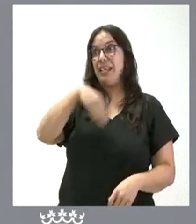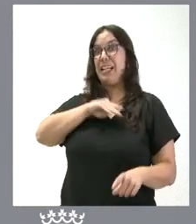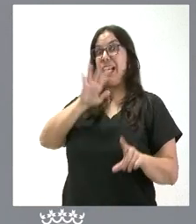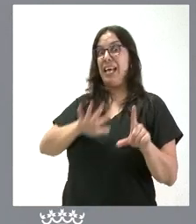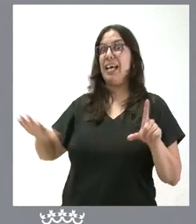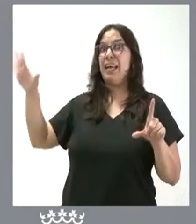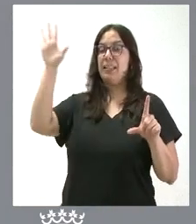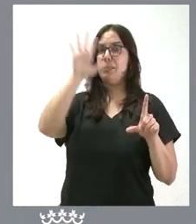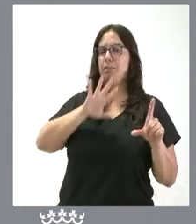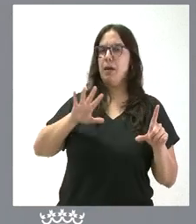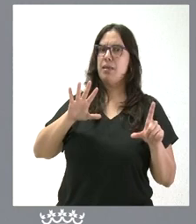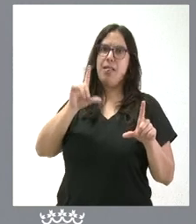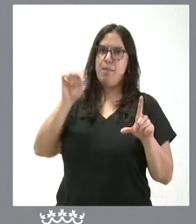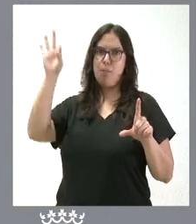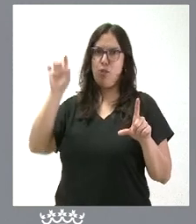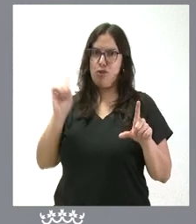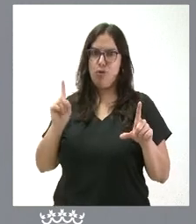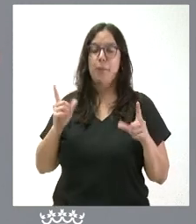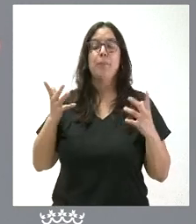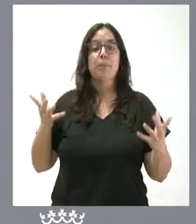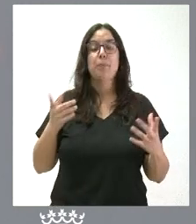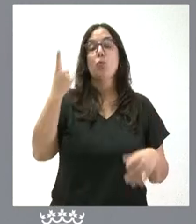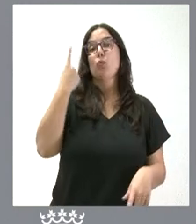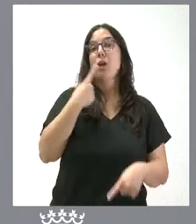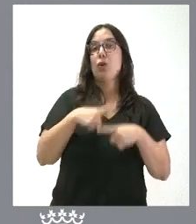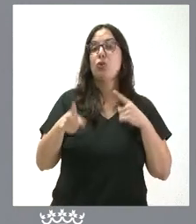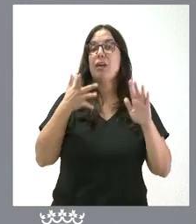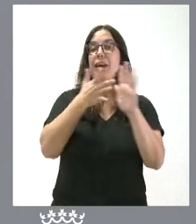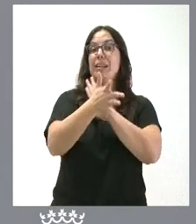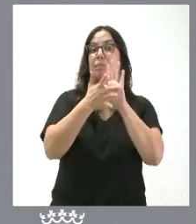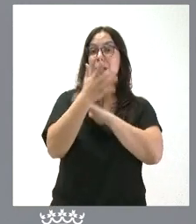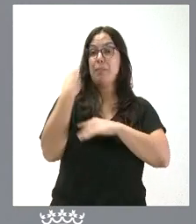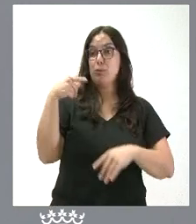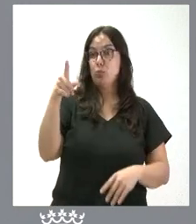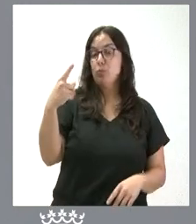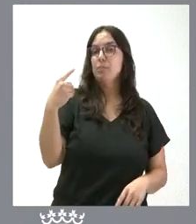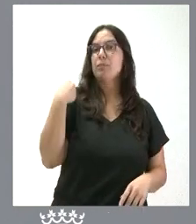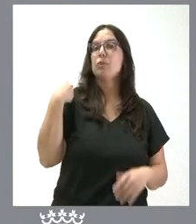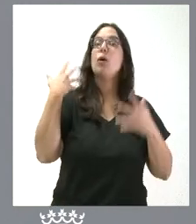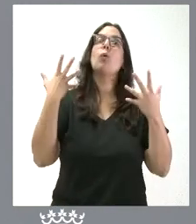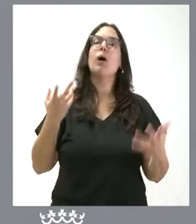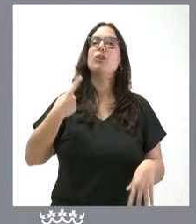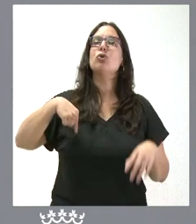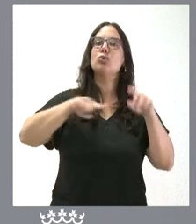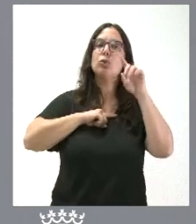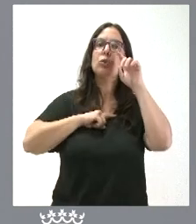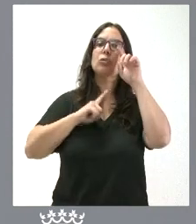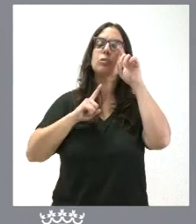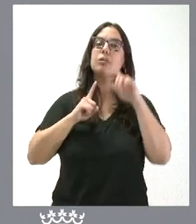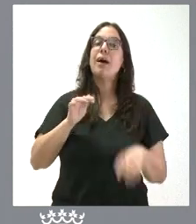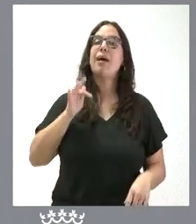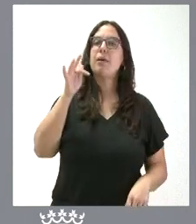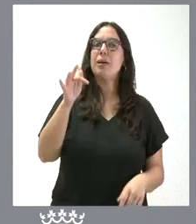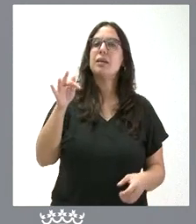cifra es mucho más baja. Pero un elemento que explica muy bien la cuestión que usted plantea es el hecho de que nosotros alcanzamos